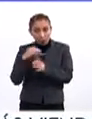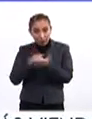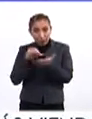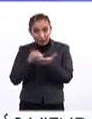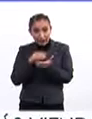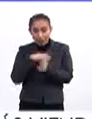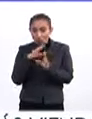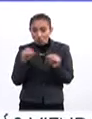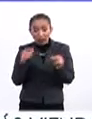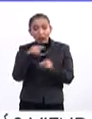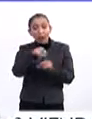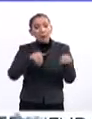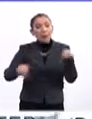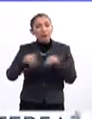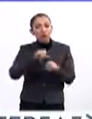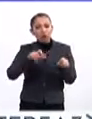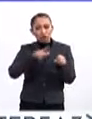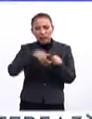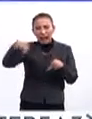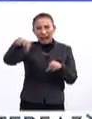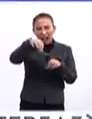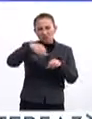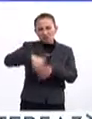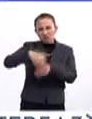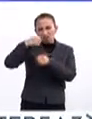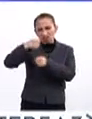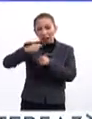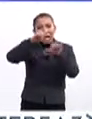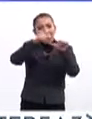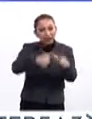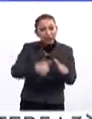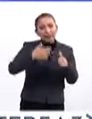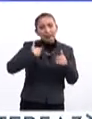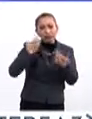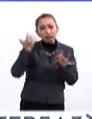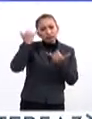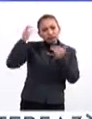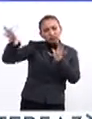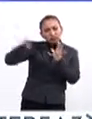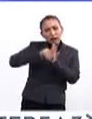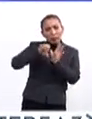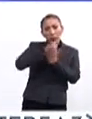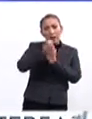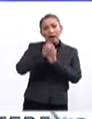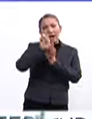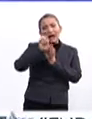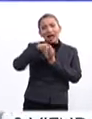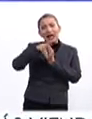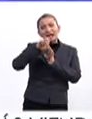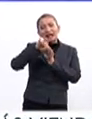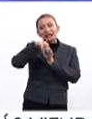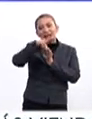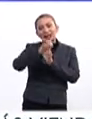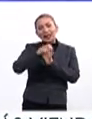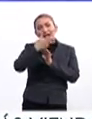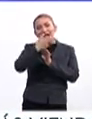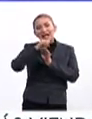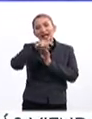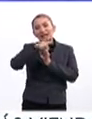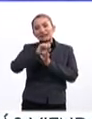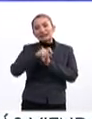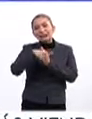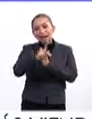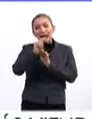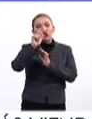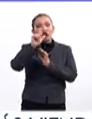todo referidos a los movimientos sociales y que artistas han hecho referencia, Enrique Gessic, en el caso de la